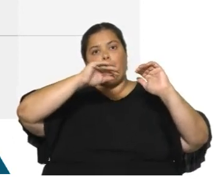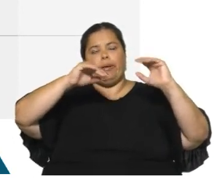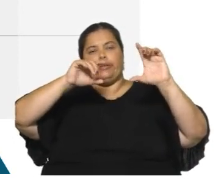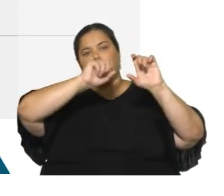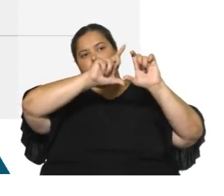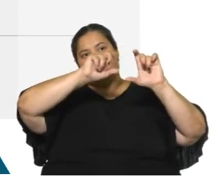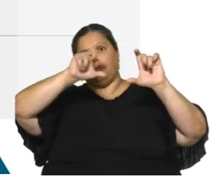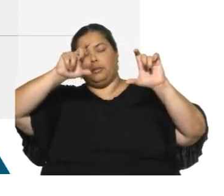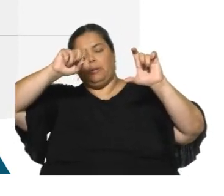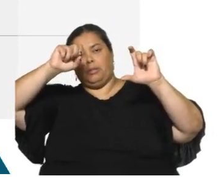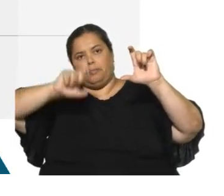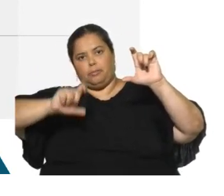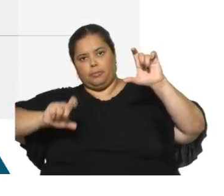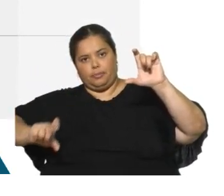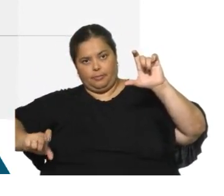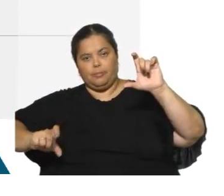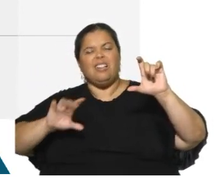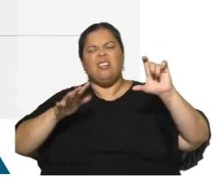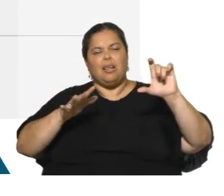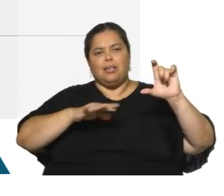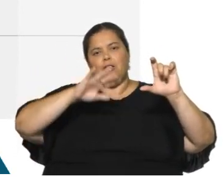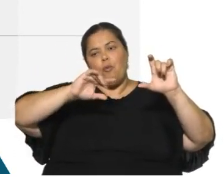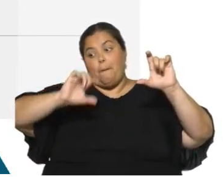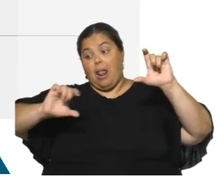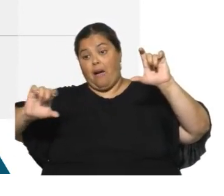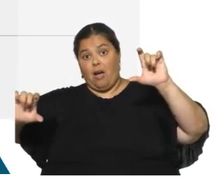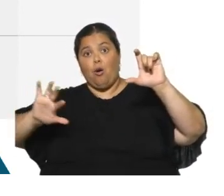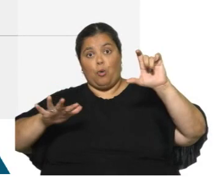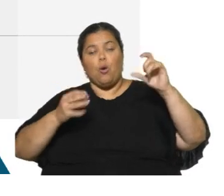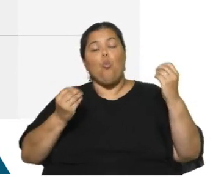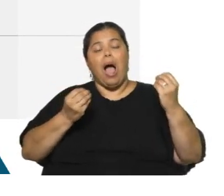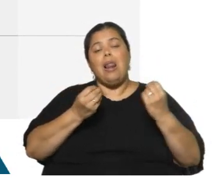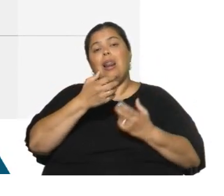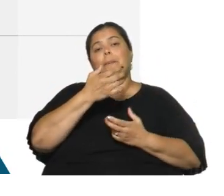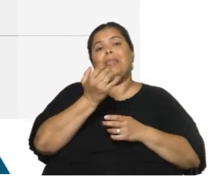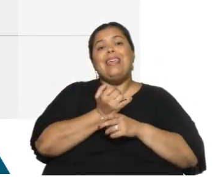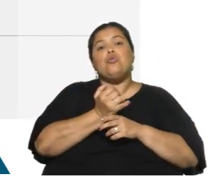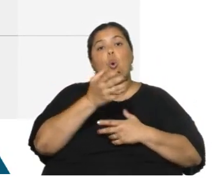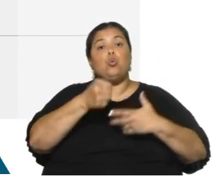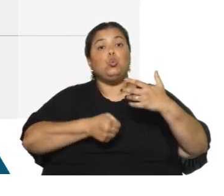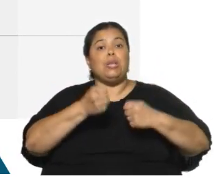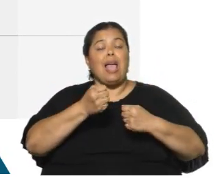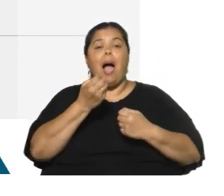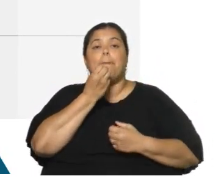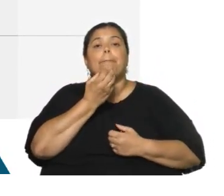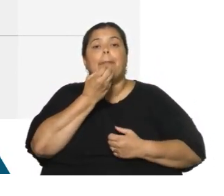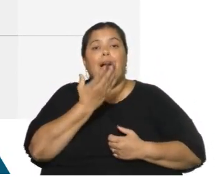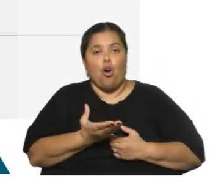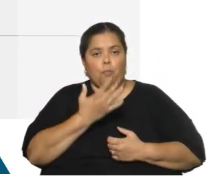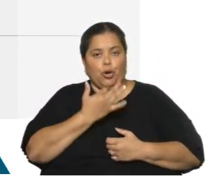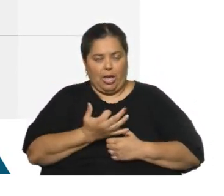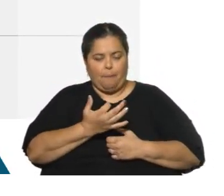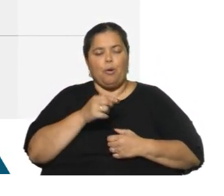¿verdad? Es qué tipo de industria se comporta mejor. Este es un material que publica Simbe mensualmente. Las exportadoras,